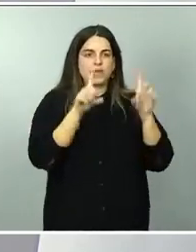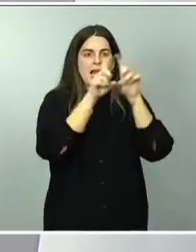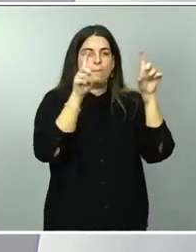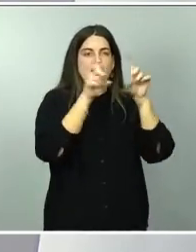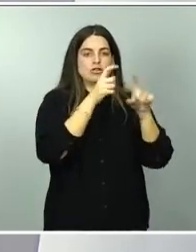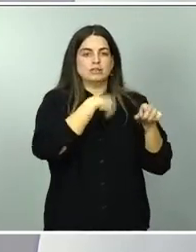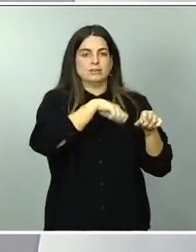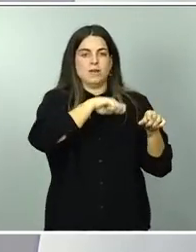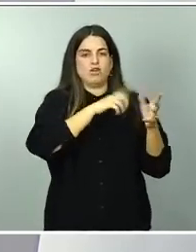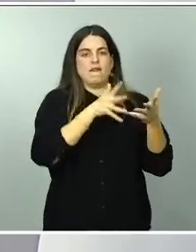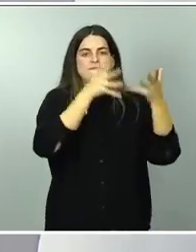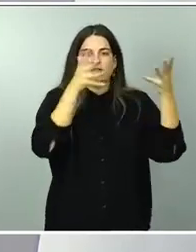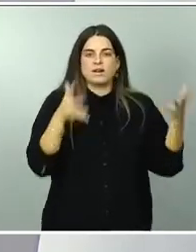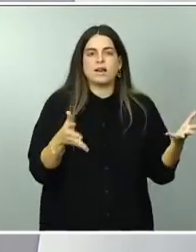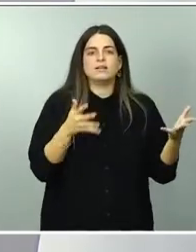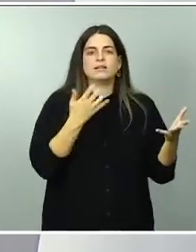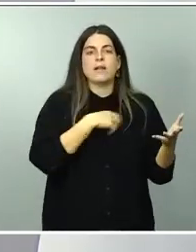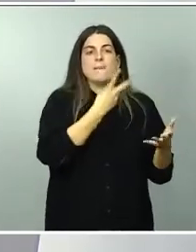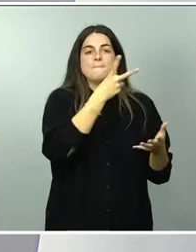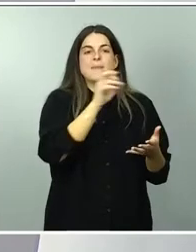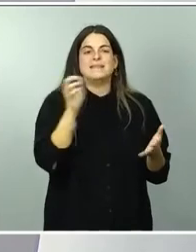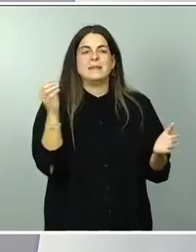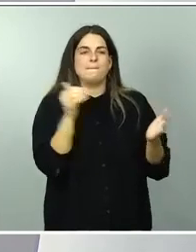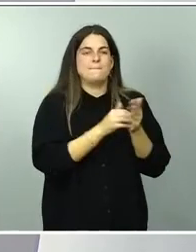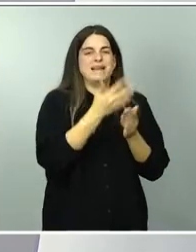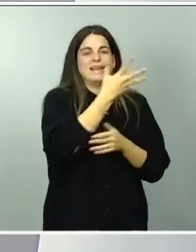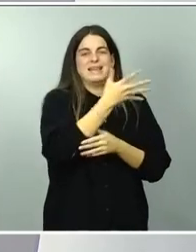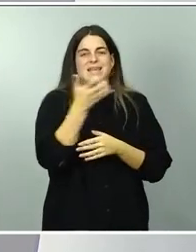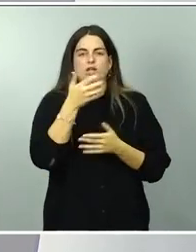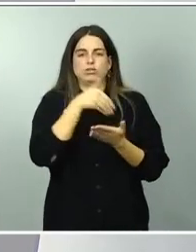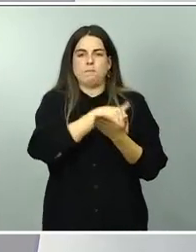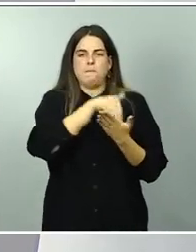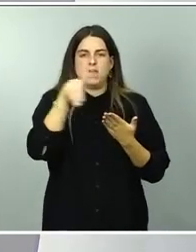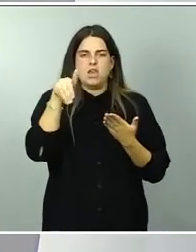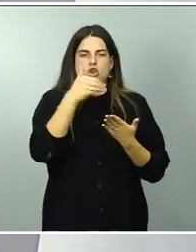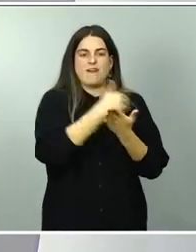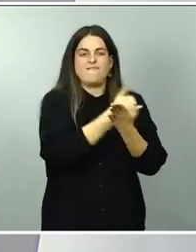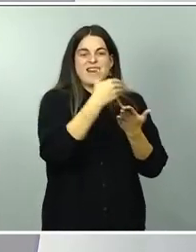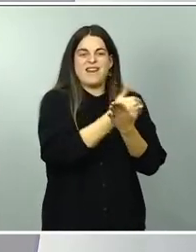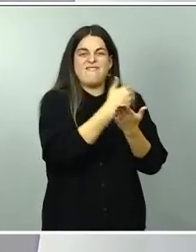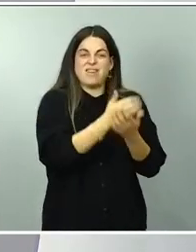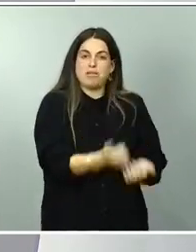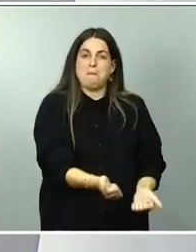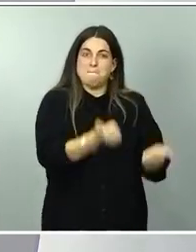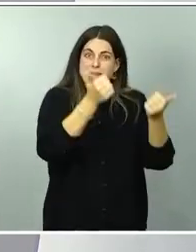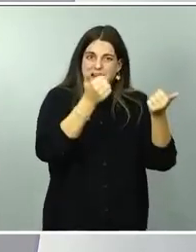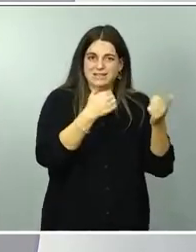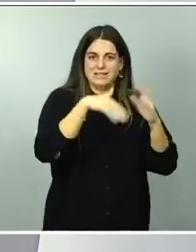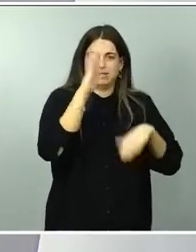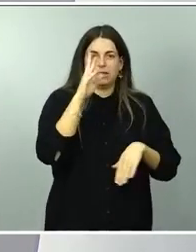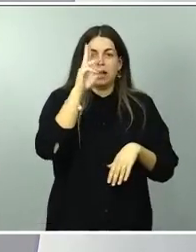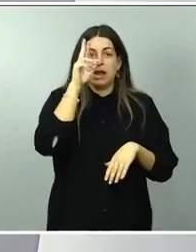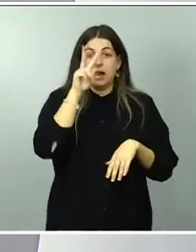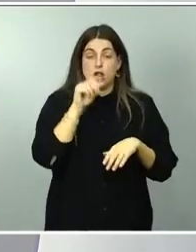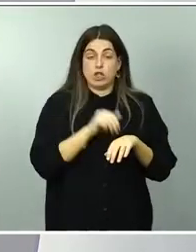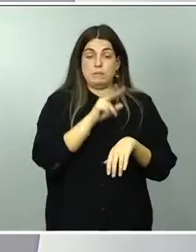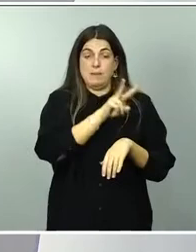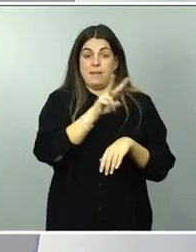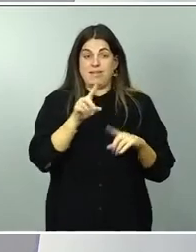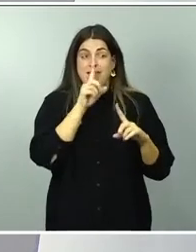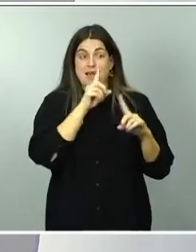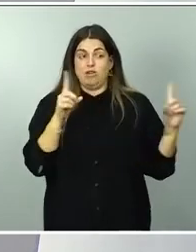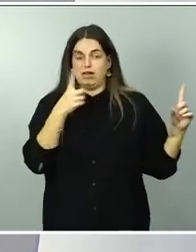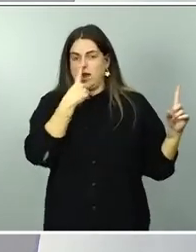tuvieron más de 20.500 millones de beneficios en el año 2022, una